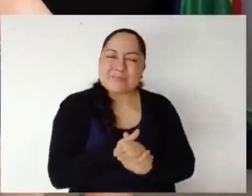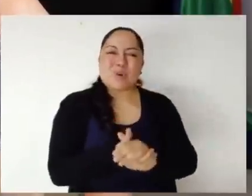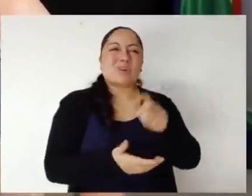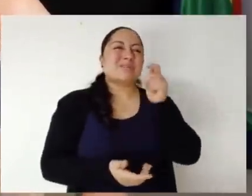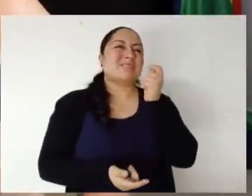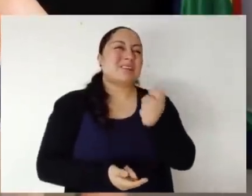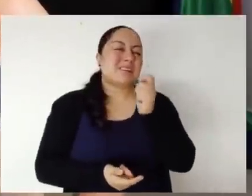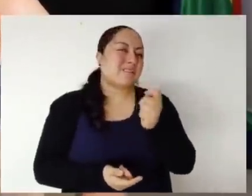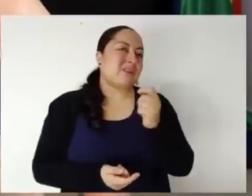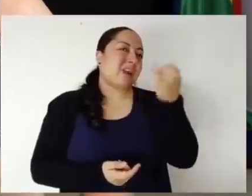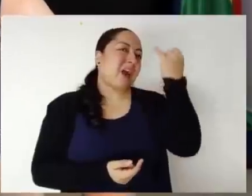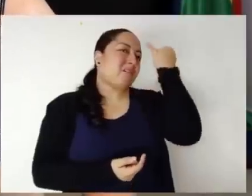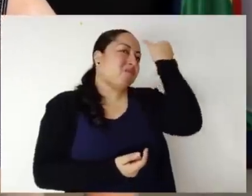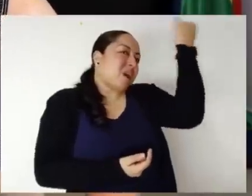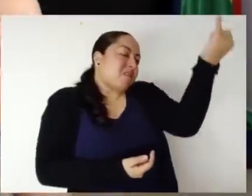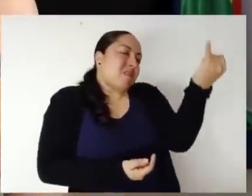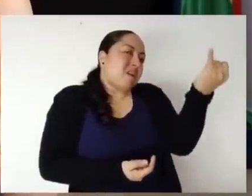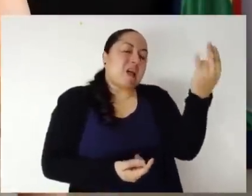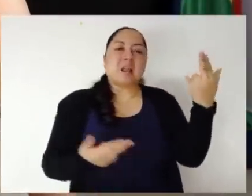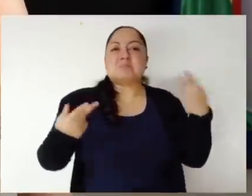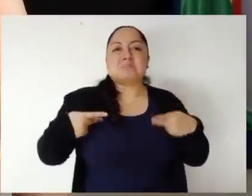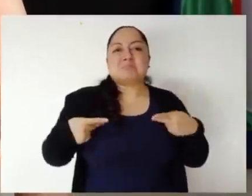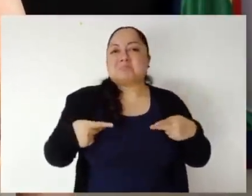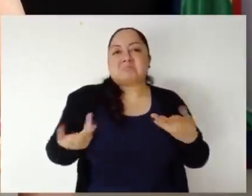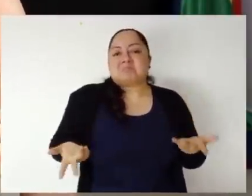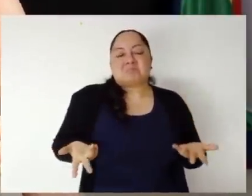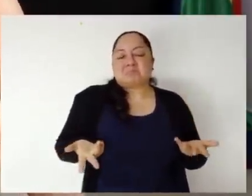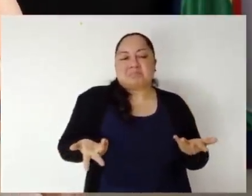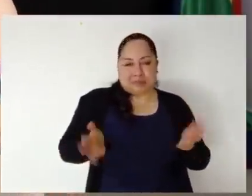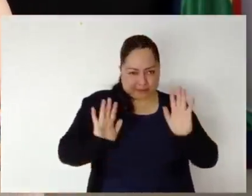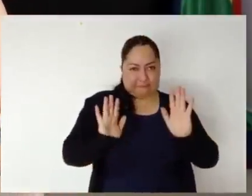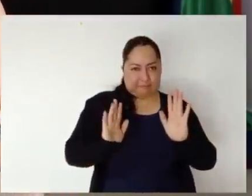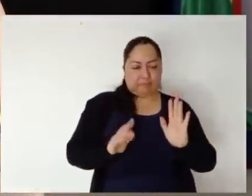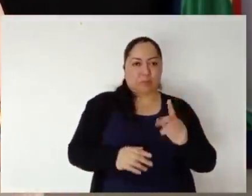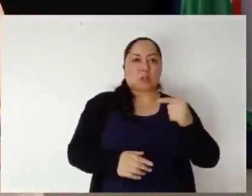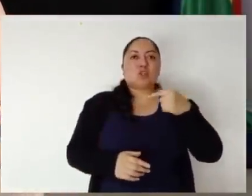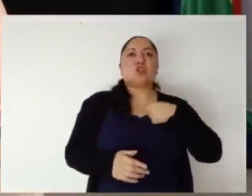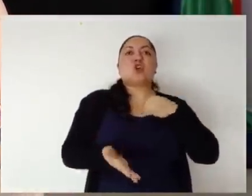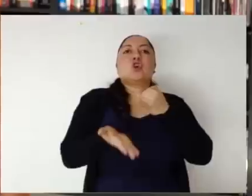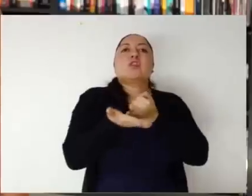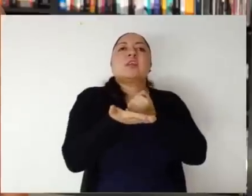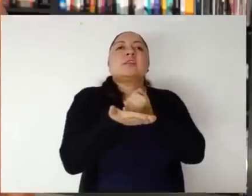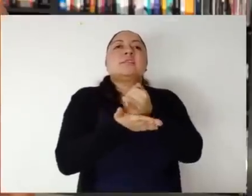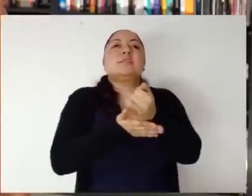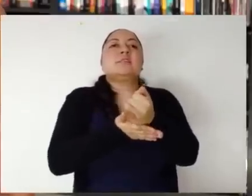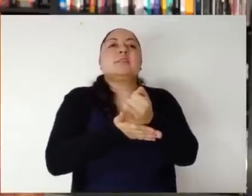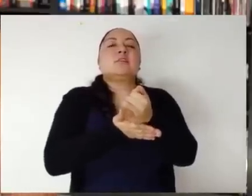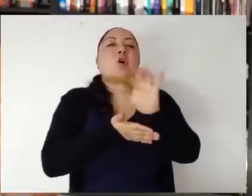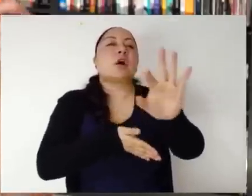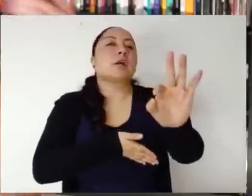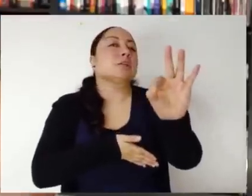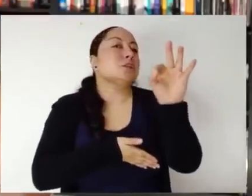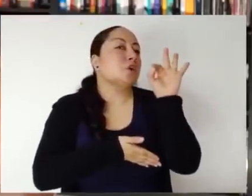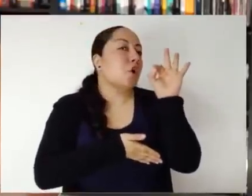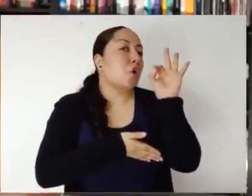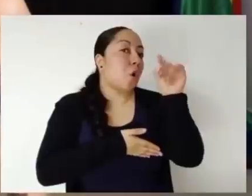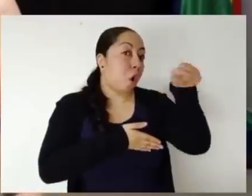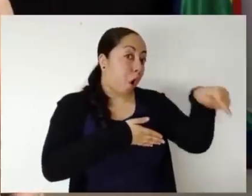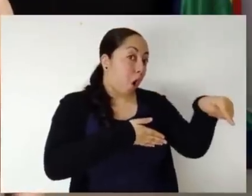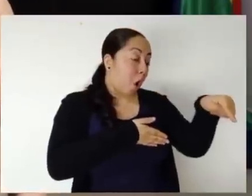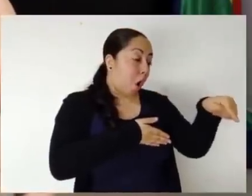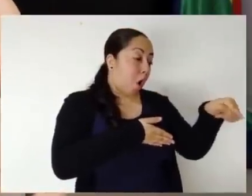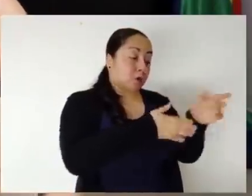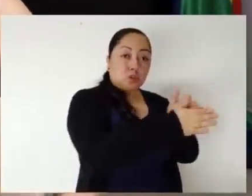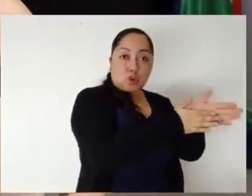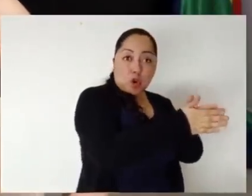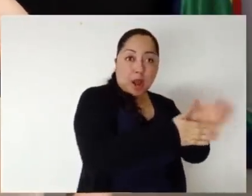hay gente que me ha dicho que ser LGBT es una elección y miren, solamente por dejarlo en claro, una elección es una onda. Como entre un chai latte y un vainilla frappuccino. No